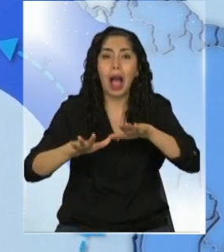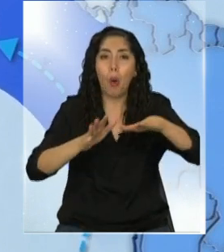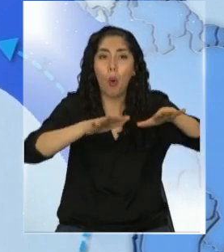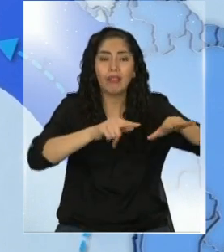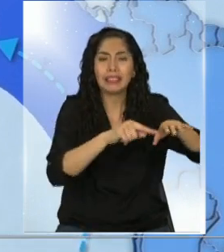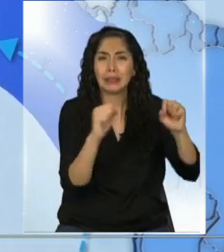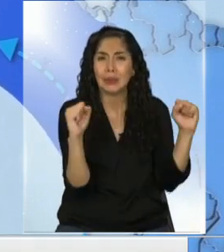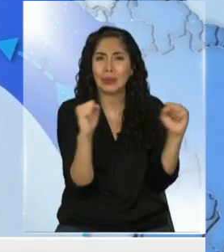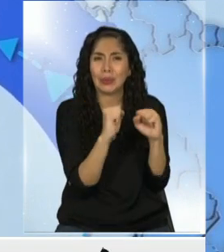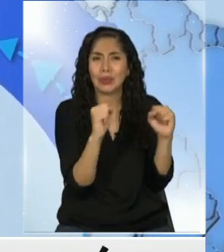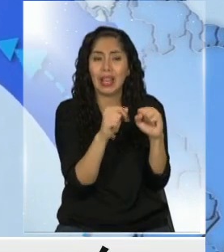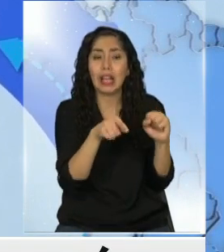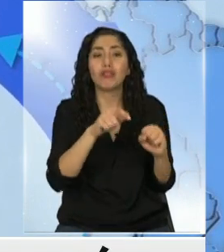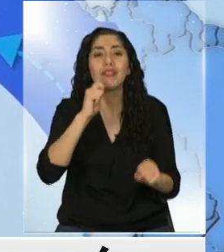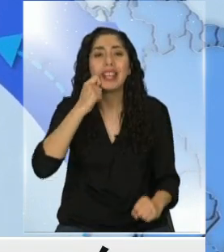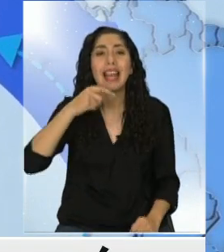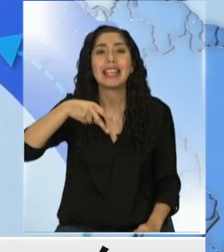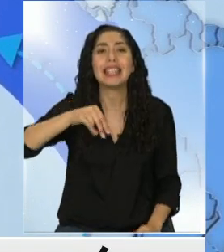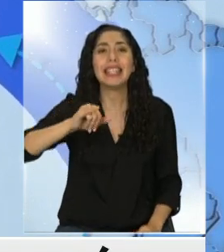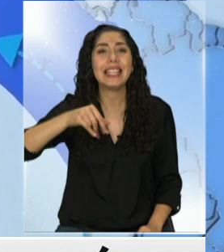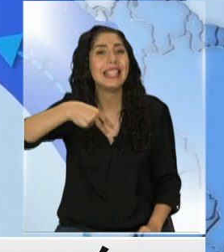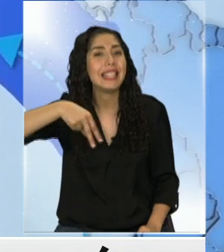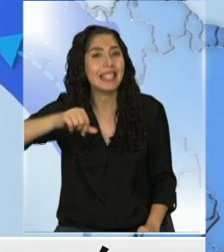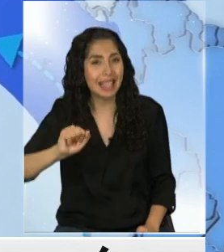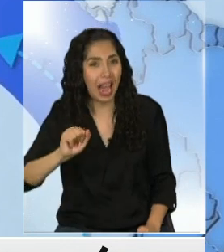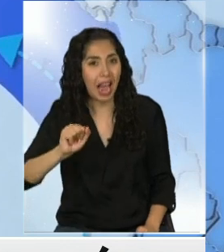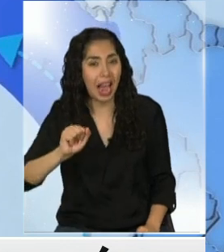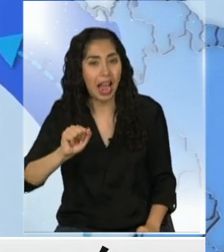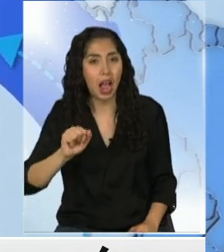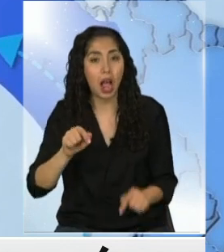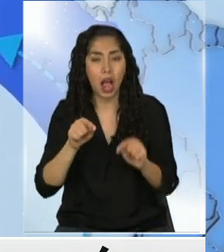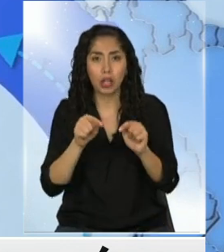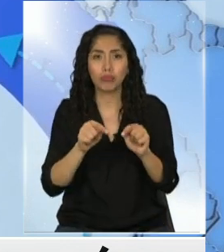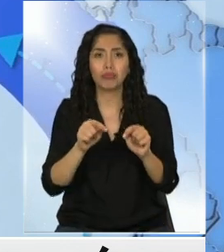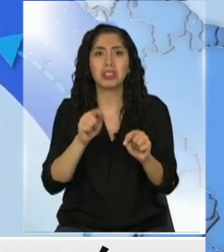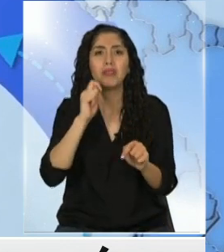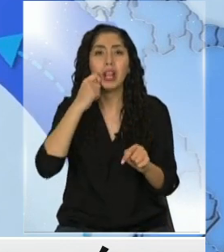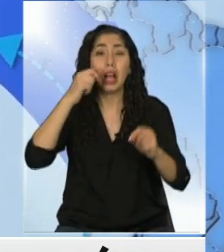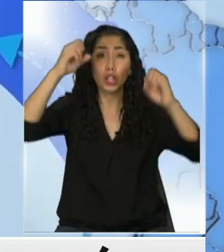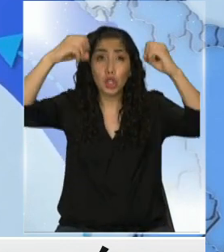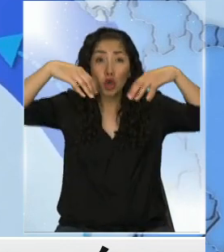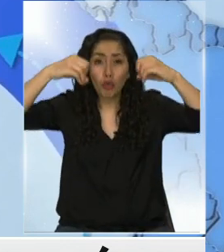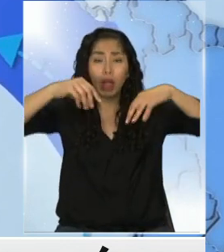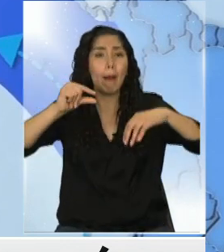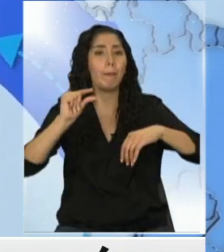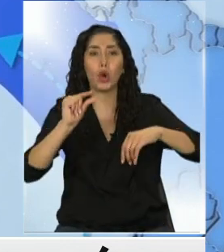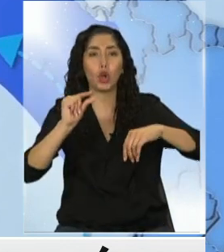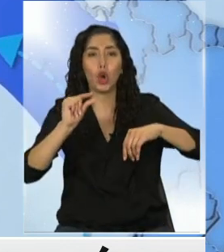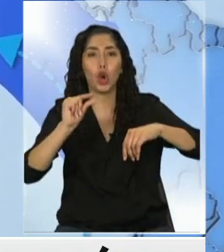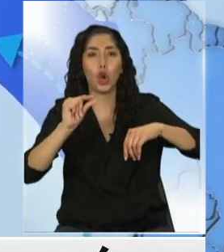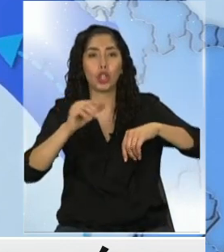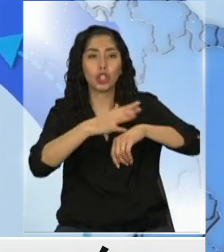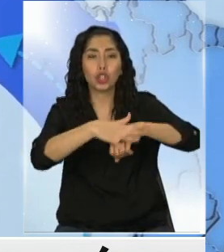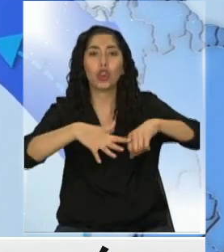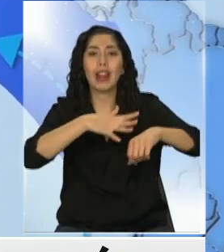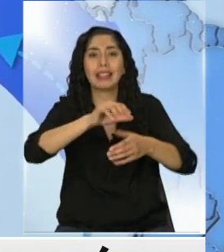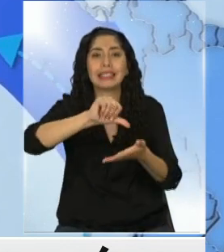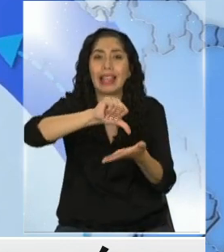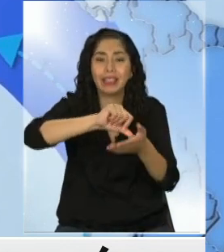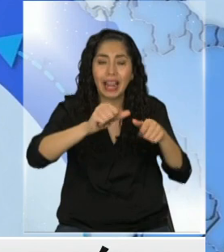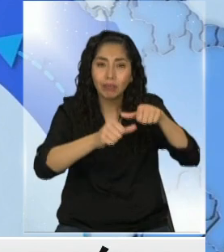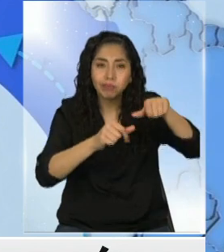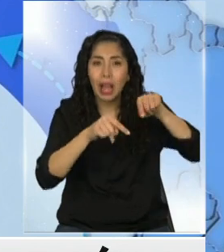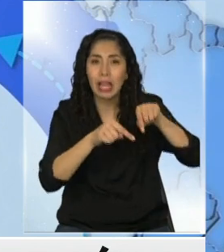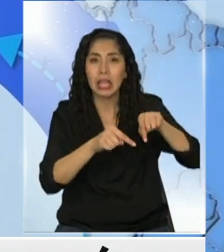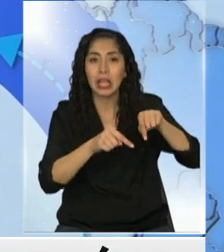usualmente llamamos la niña. La niña se asocia a bajas precipitaciones en la zona central. Y eso básicamente significa que las probabilidades